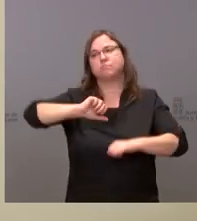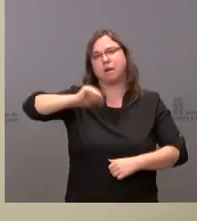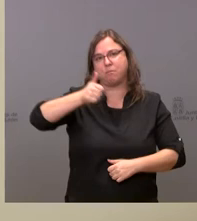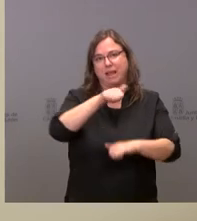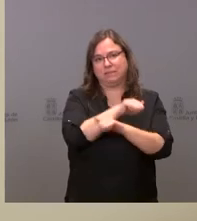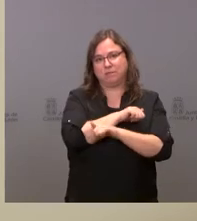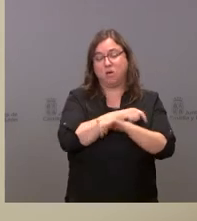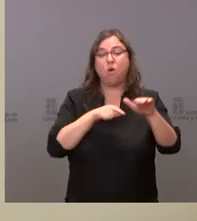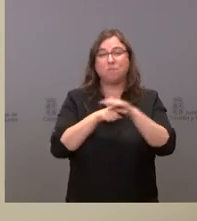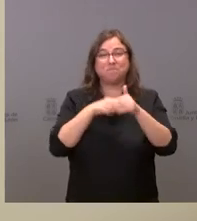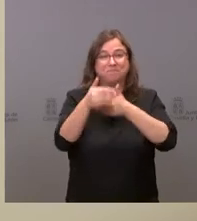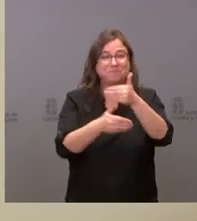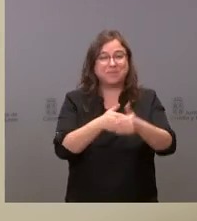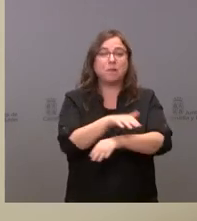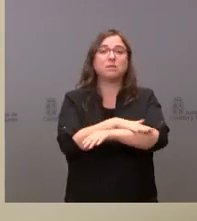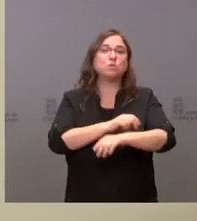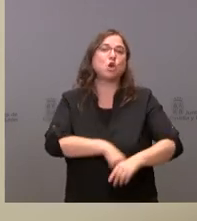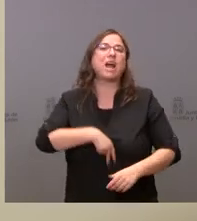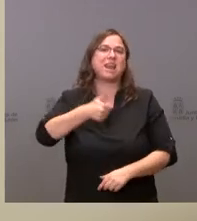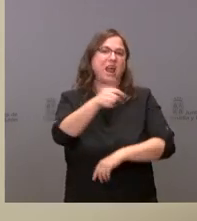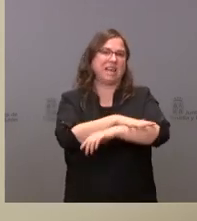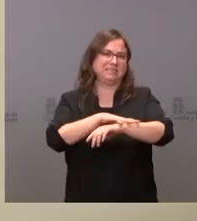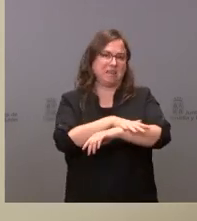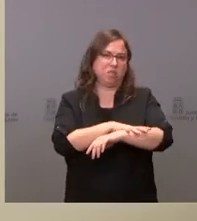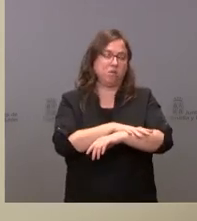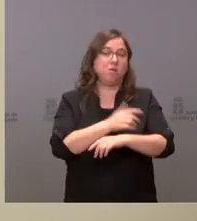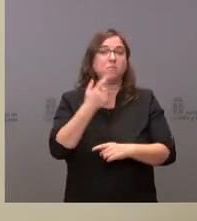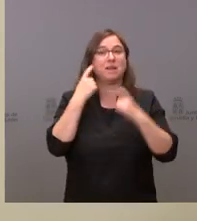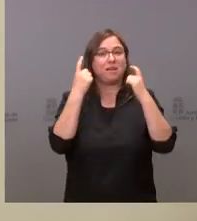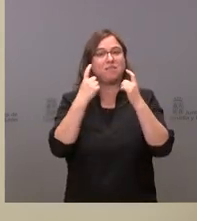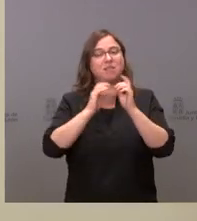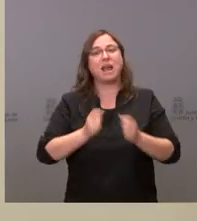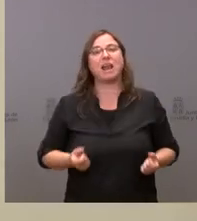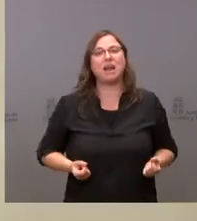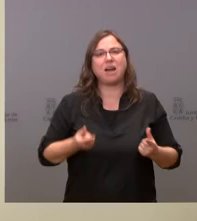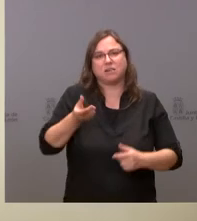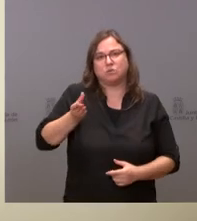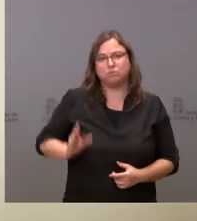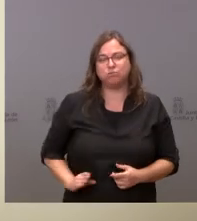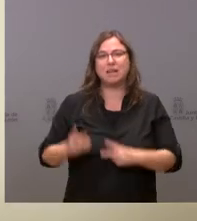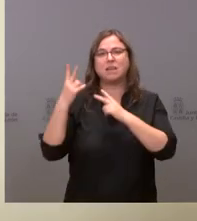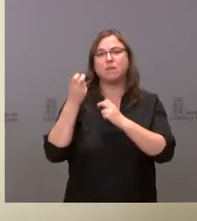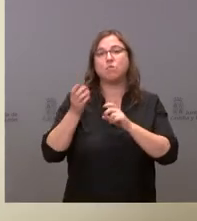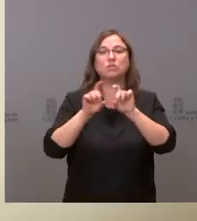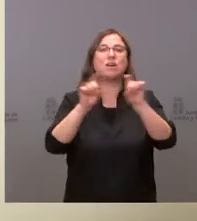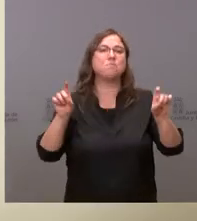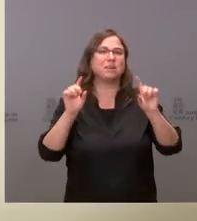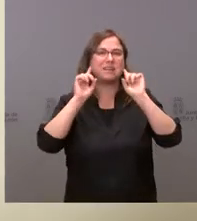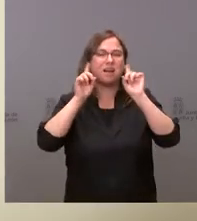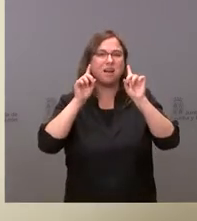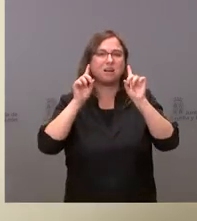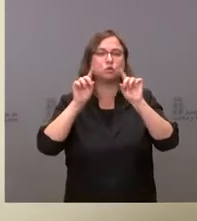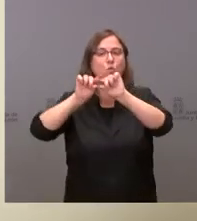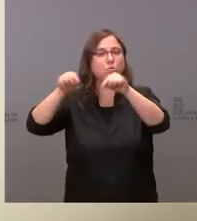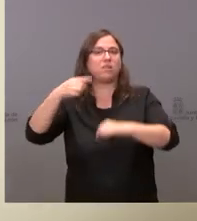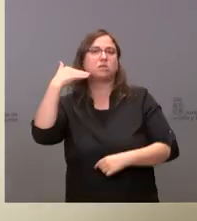tramitación de los presupuestos generales del Estado que permitan rebajar los costes laborales los costes fiscales de las empresas en la